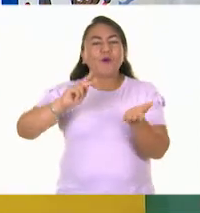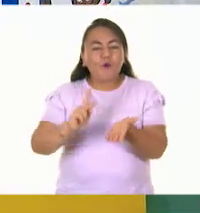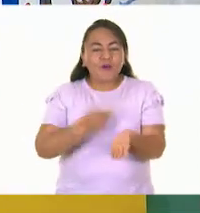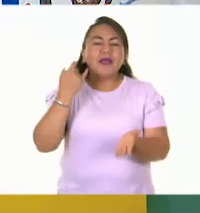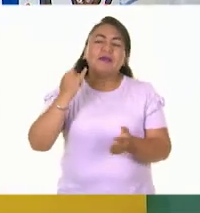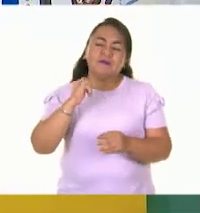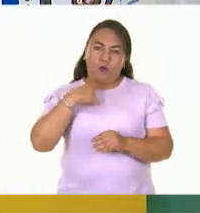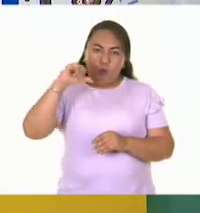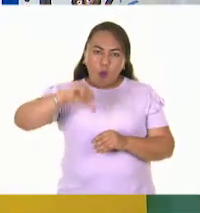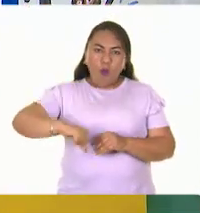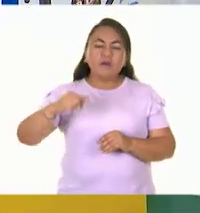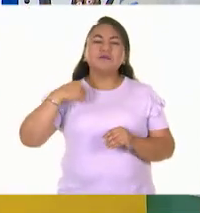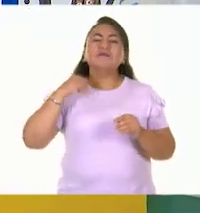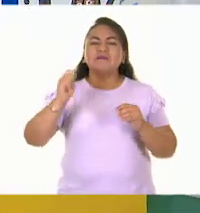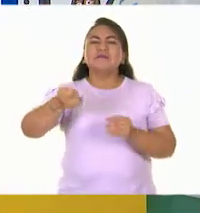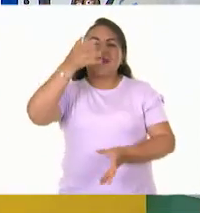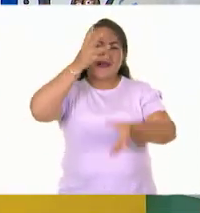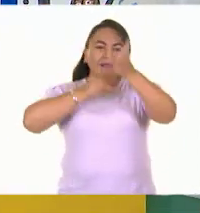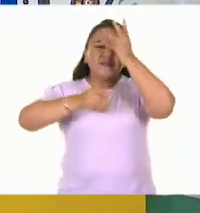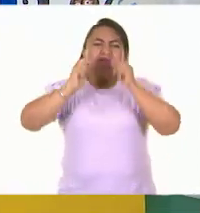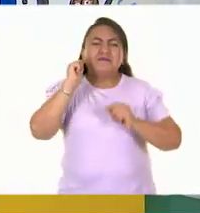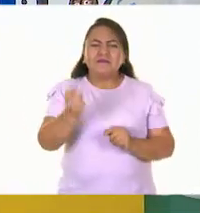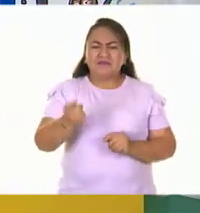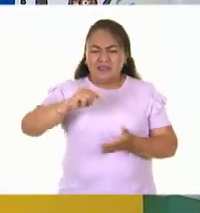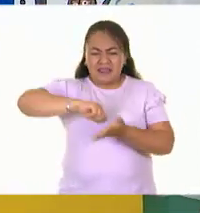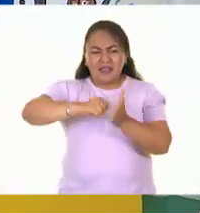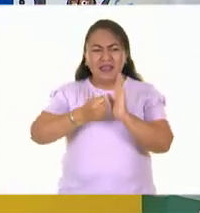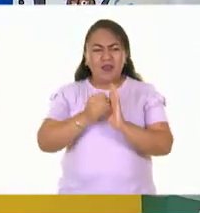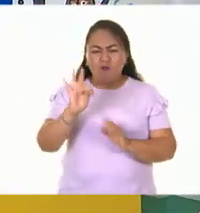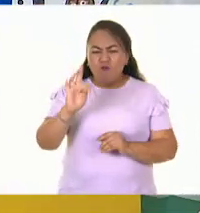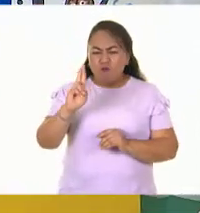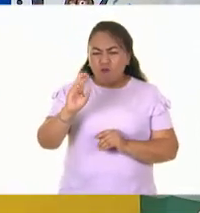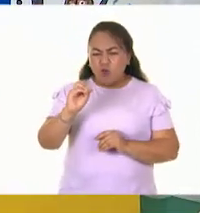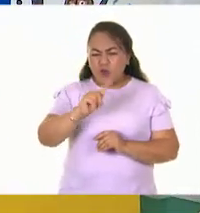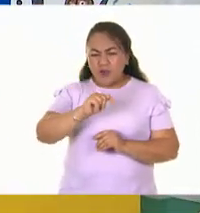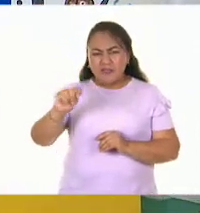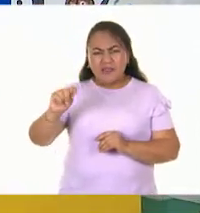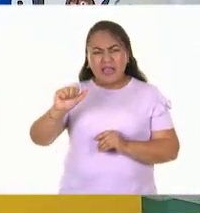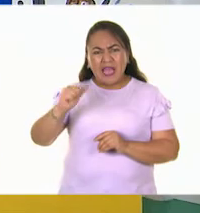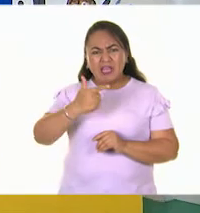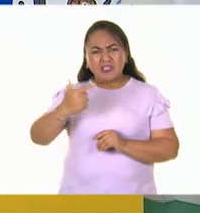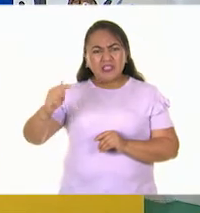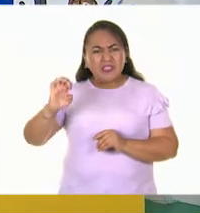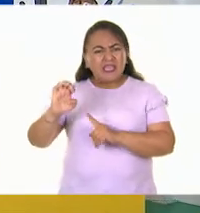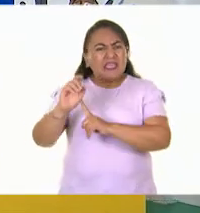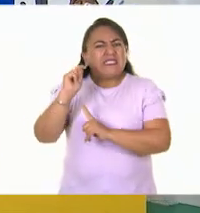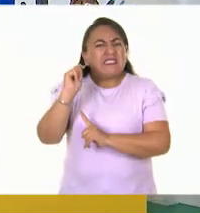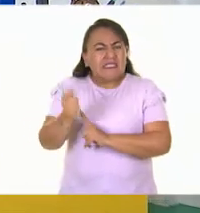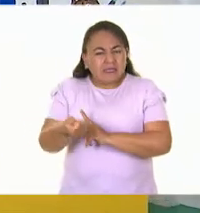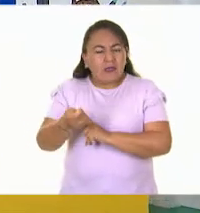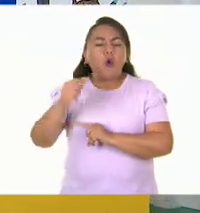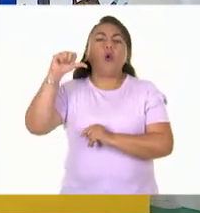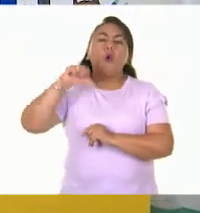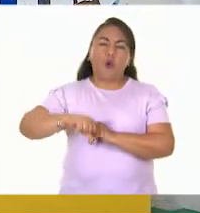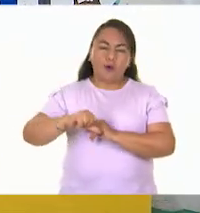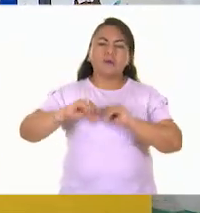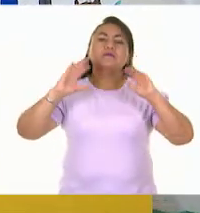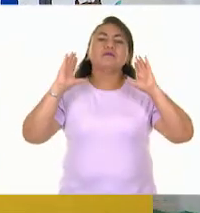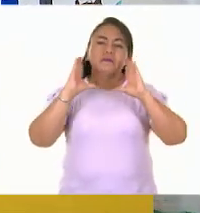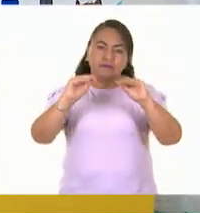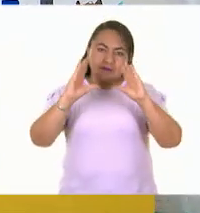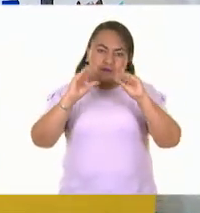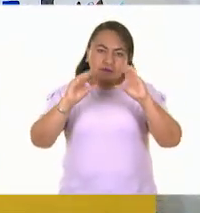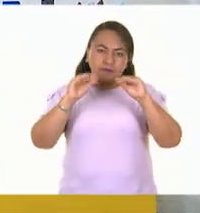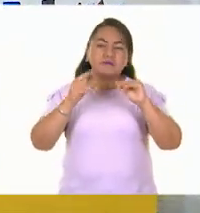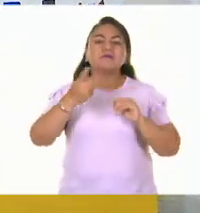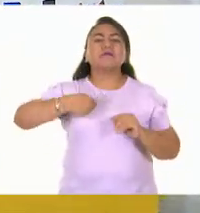Y claro que sí, el día de hoy vamos a aprender qué es esto de la técnica de frotage, que es una nueva técnica que estaremos trabajando el día de hoy. Y para